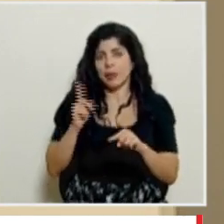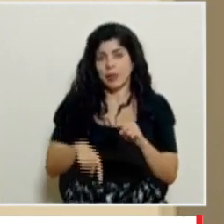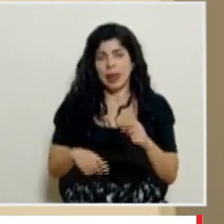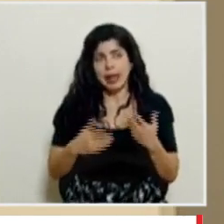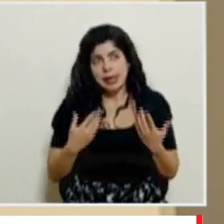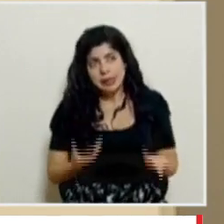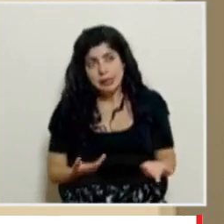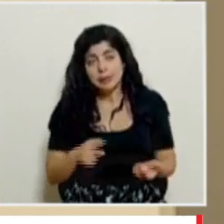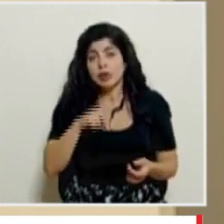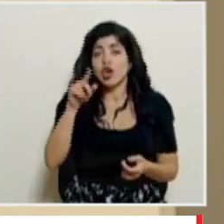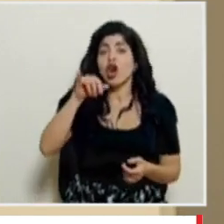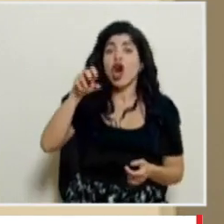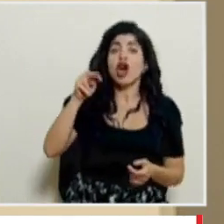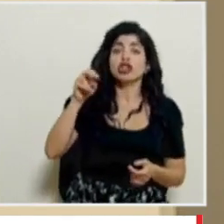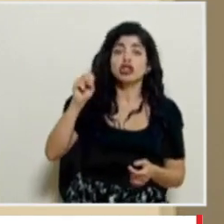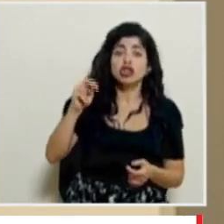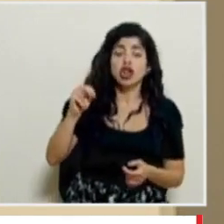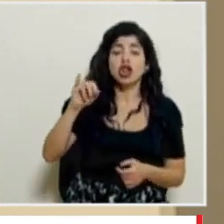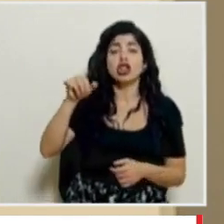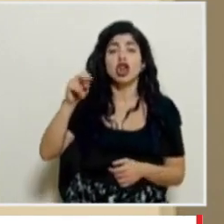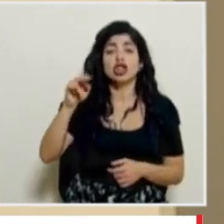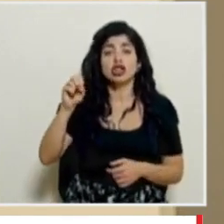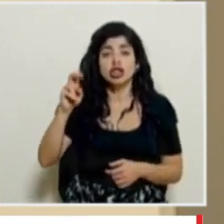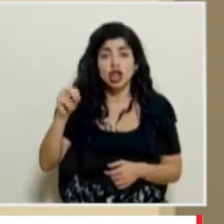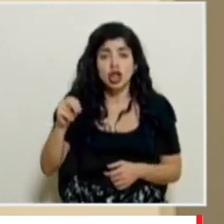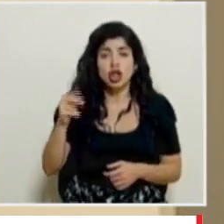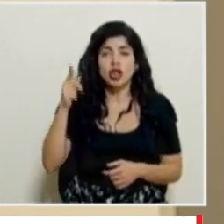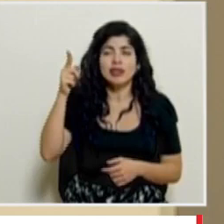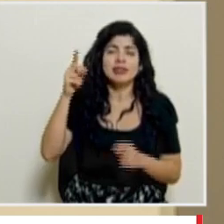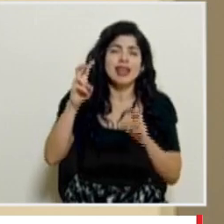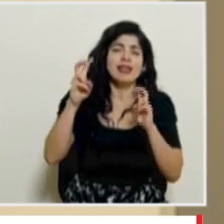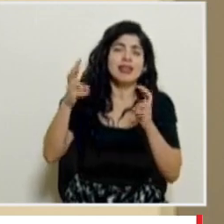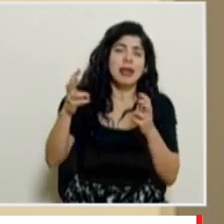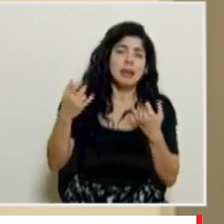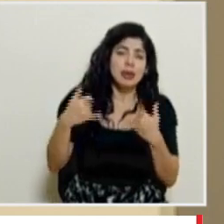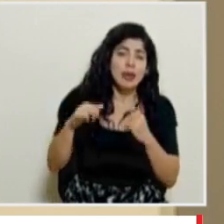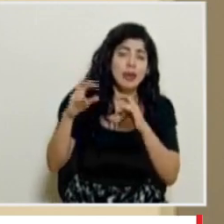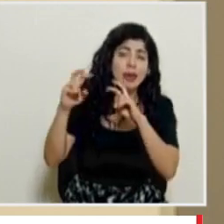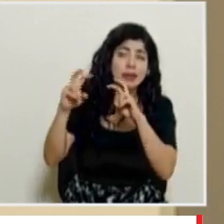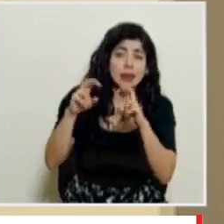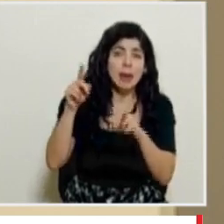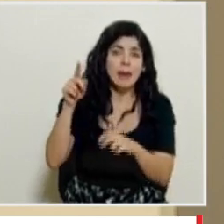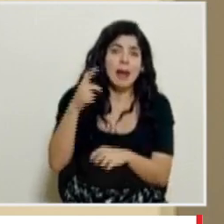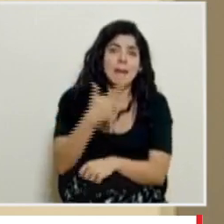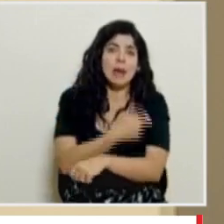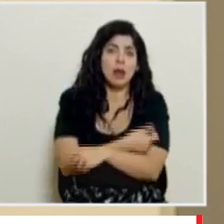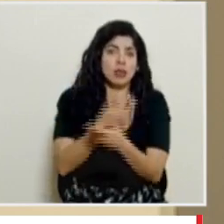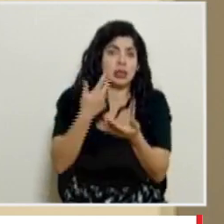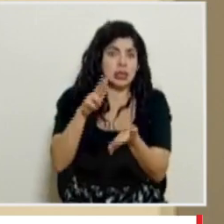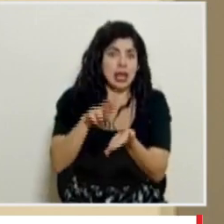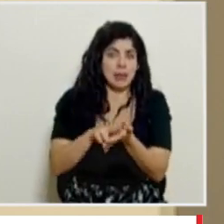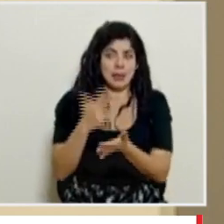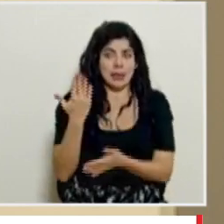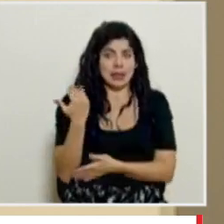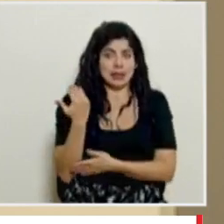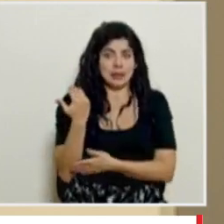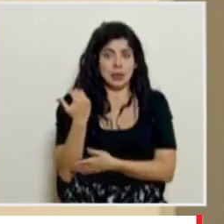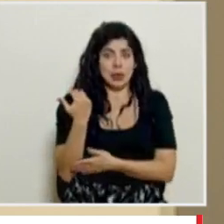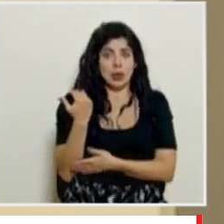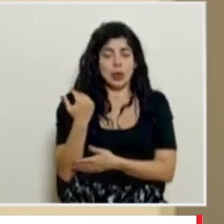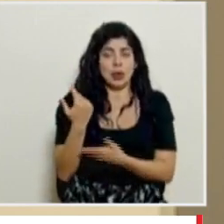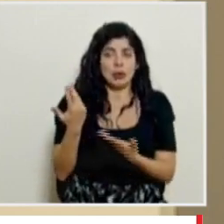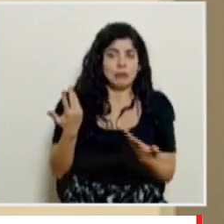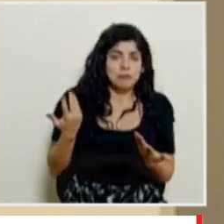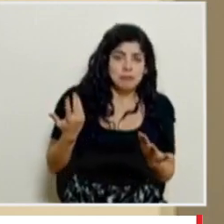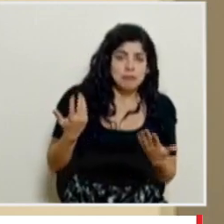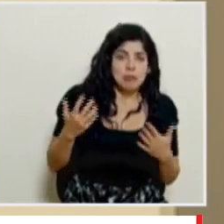por ejemplo con Johnson & Johnson hay todavía un asunto ahí que se está explorando pero es una vacuna que fue aprobada recientemente no